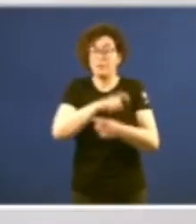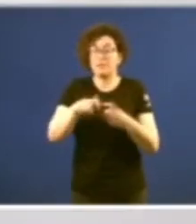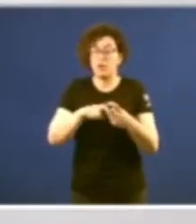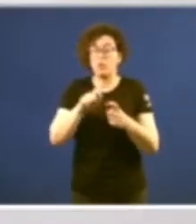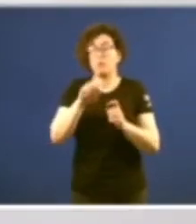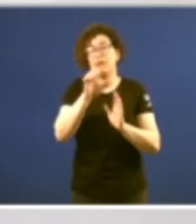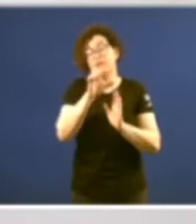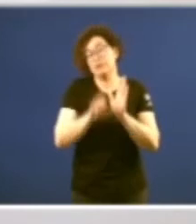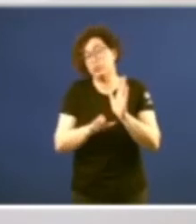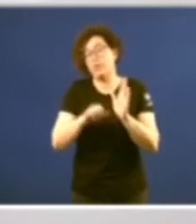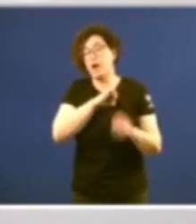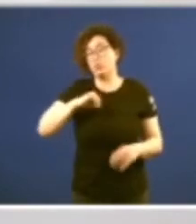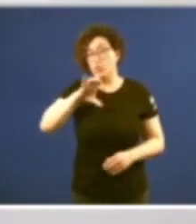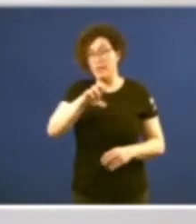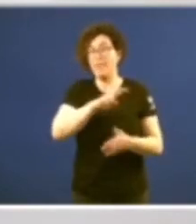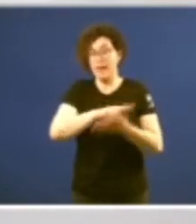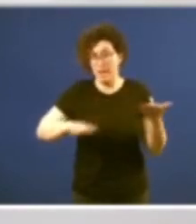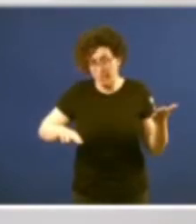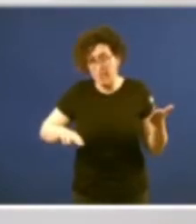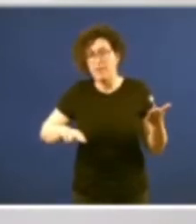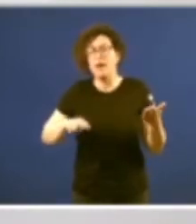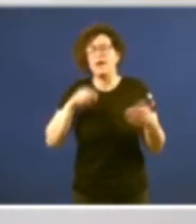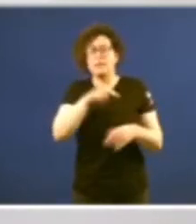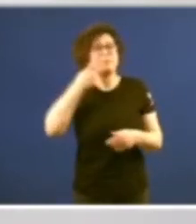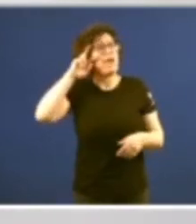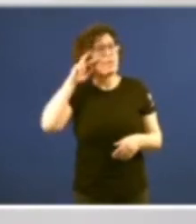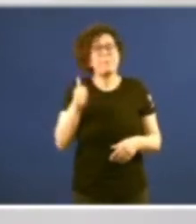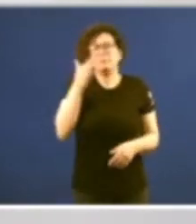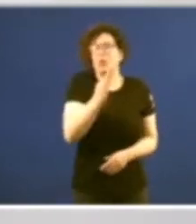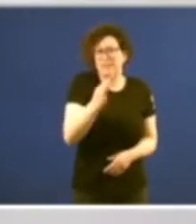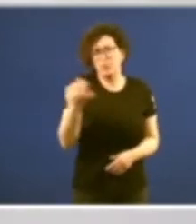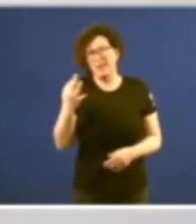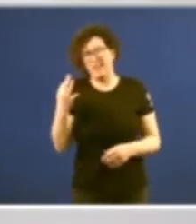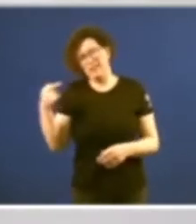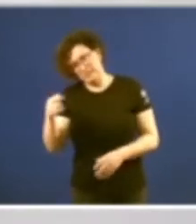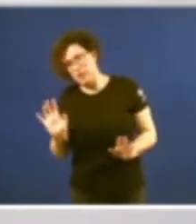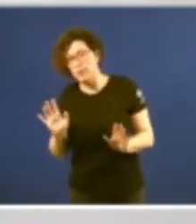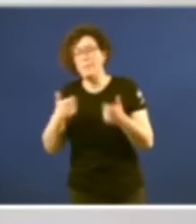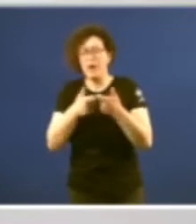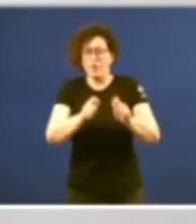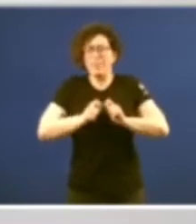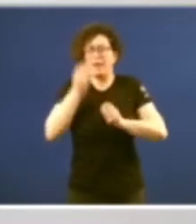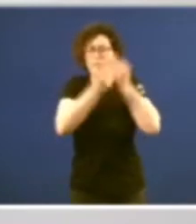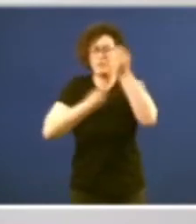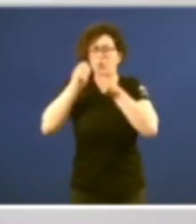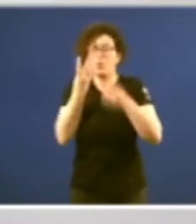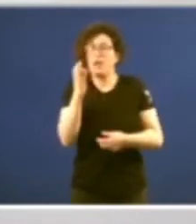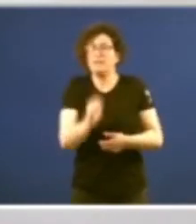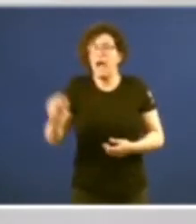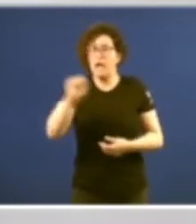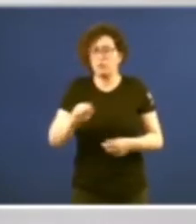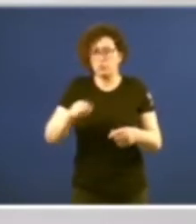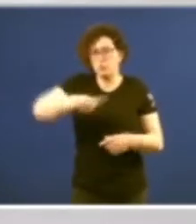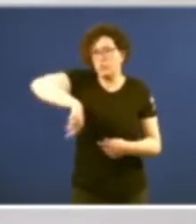unha experiencia con moitas máis luces que sombras que anima a reflexionar sobre estas catro décadas da nosa